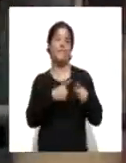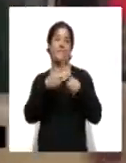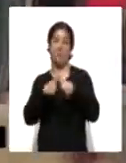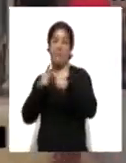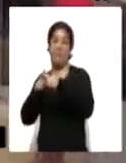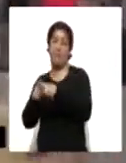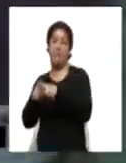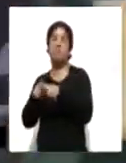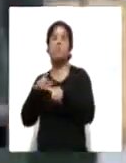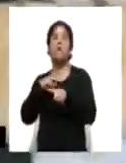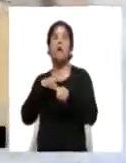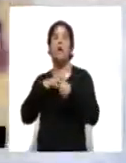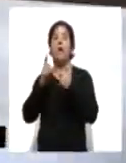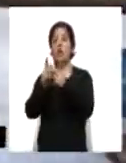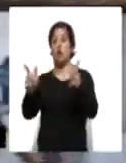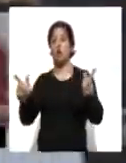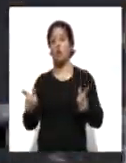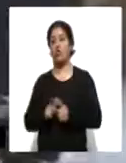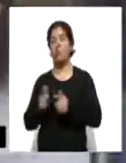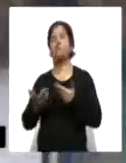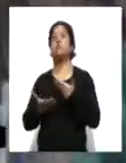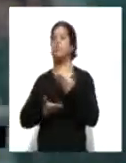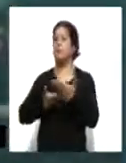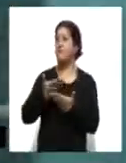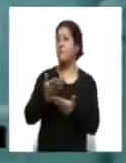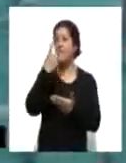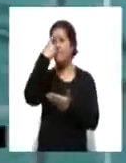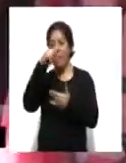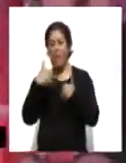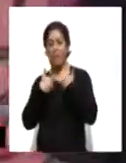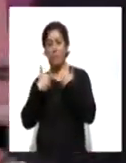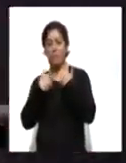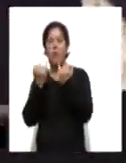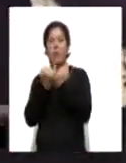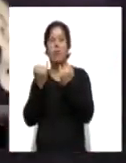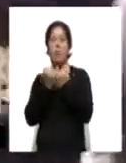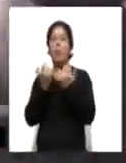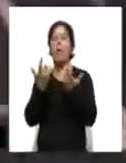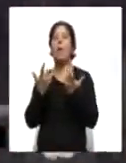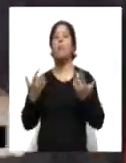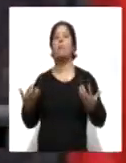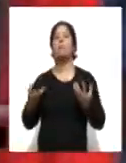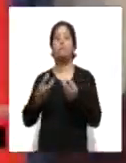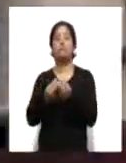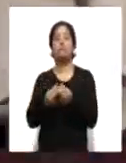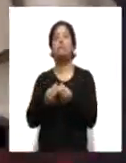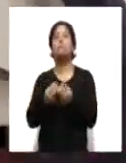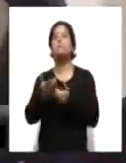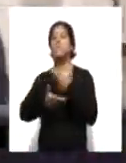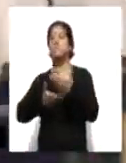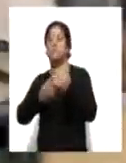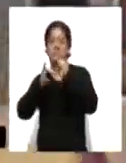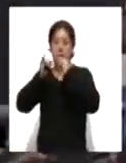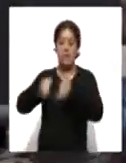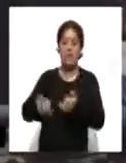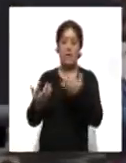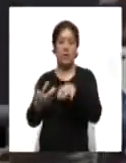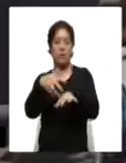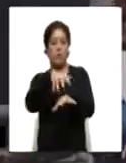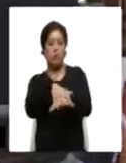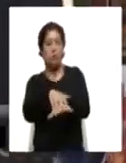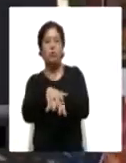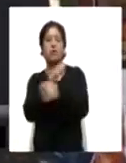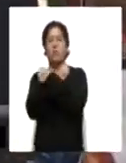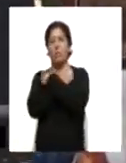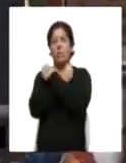caravanas transversales de servicios para la juventud, así como de las campañas de servicios integrales, de inclusión y equidad educativa y de salud que